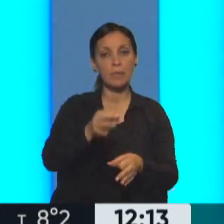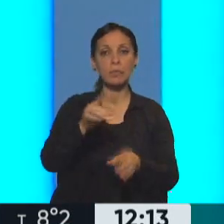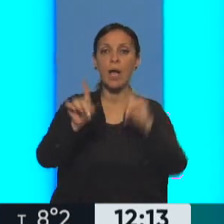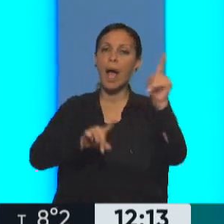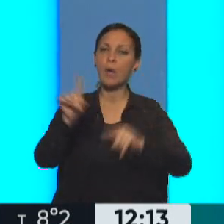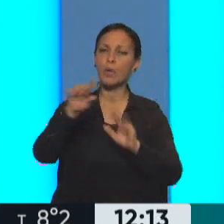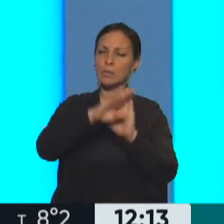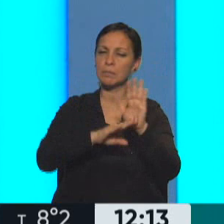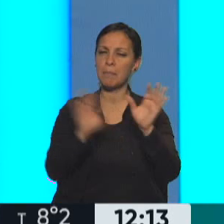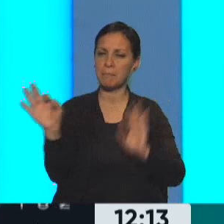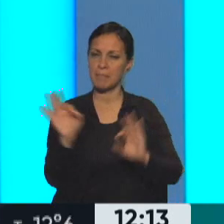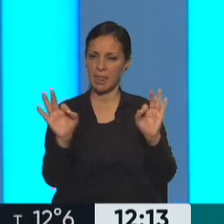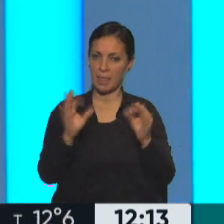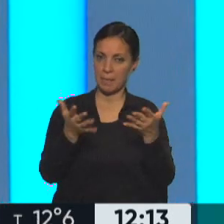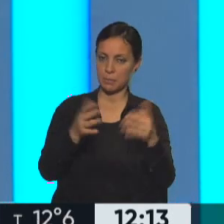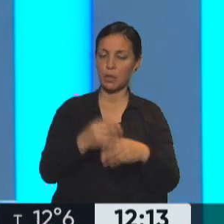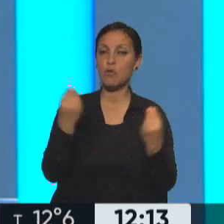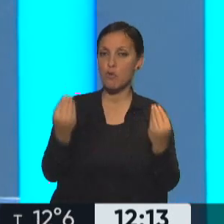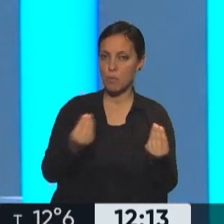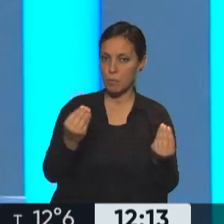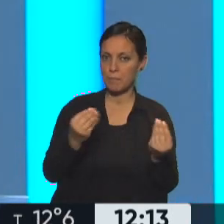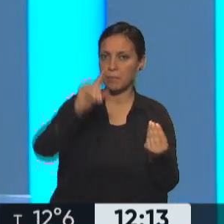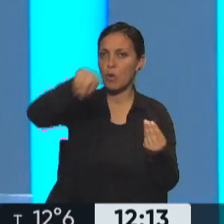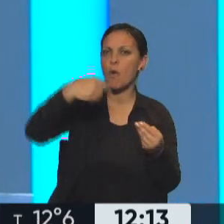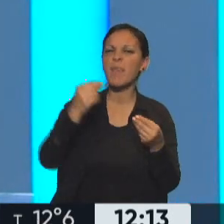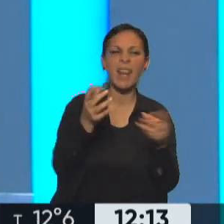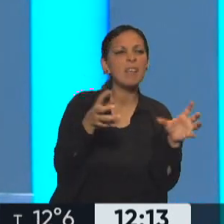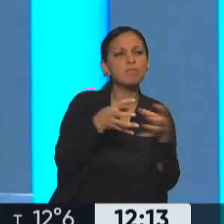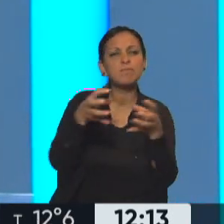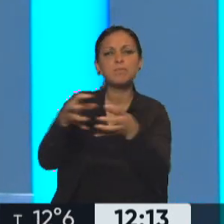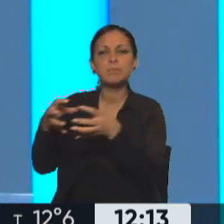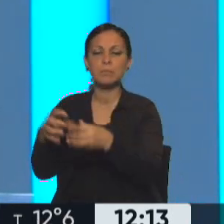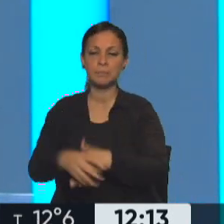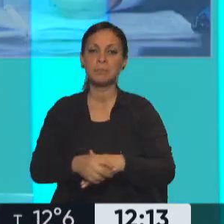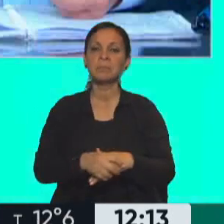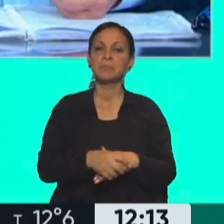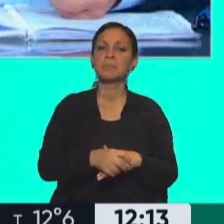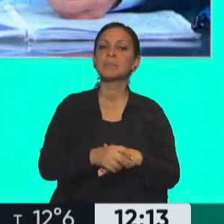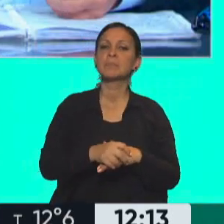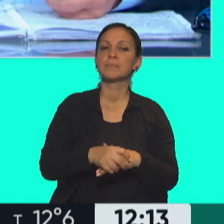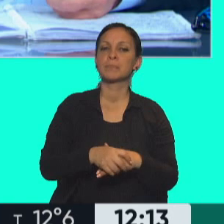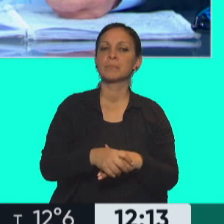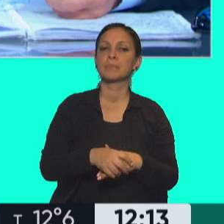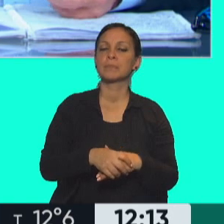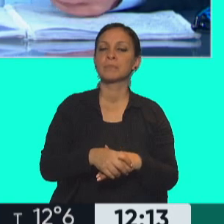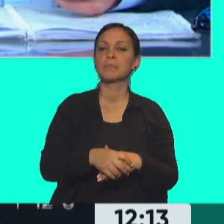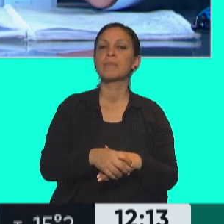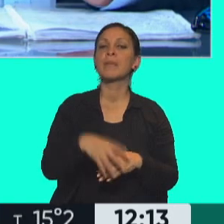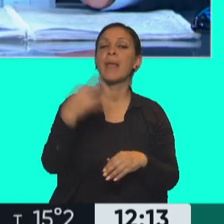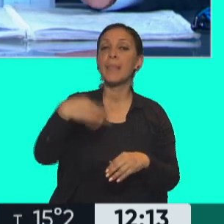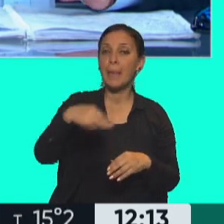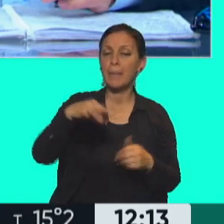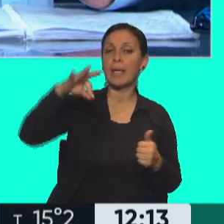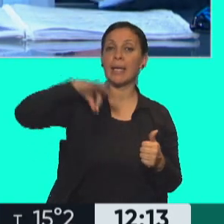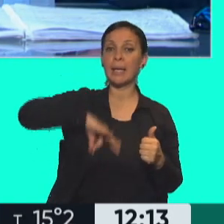parámetros, ¿te parece? ¿Cómo ¿Cómo no? Claro. ¿Qué es lo que se exige para poder recibir el subsidio? Que los ingresos